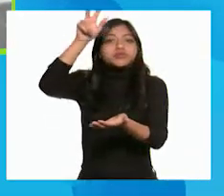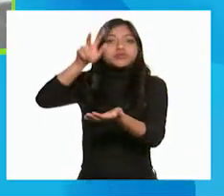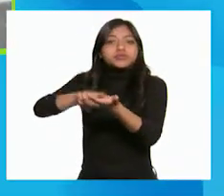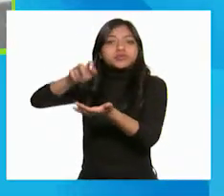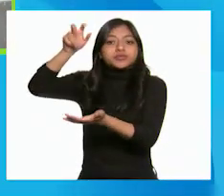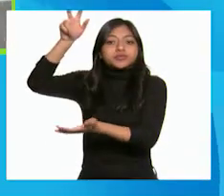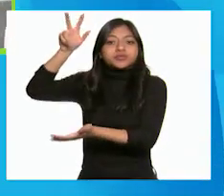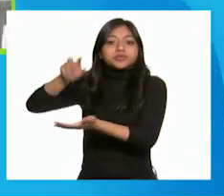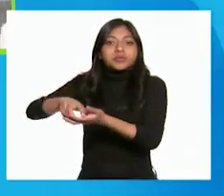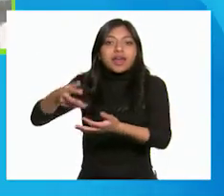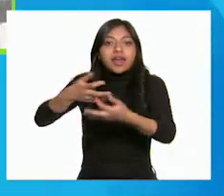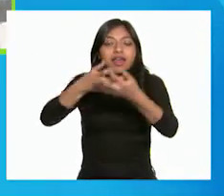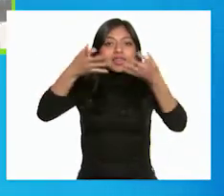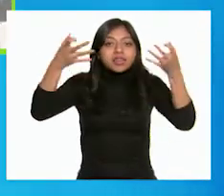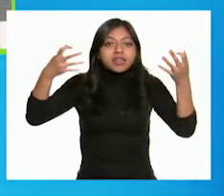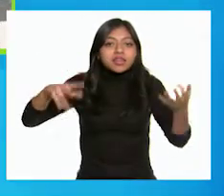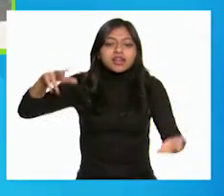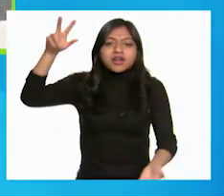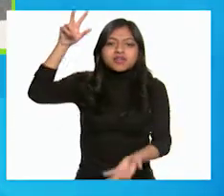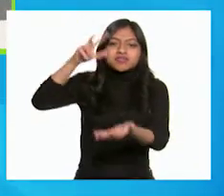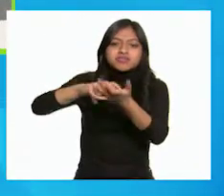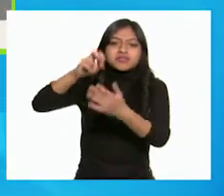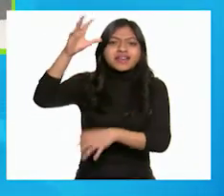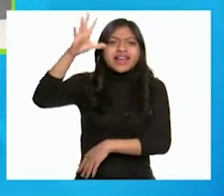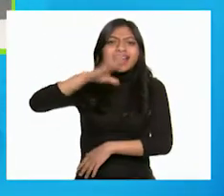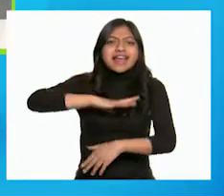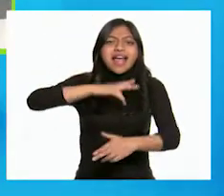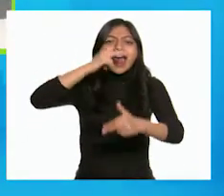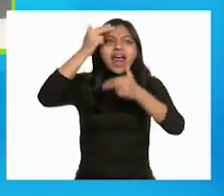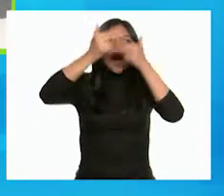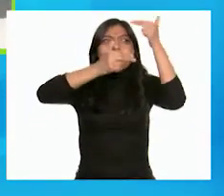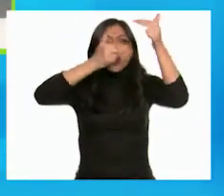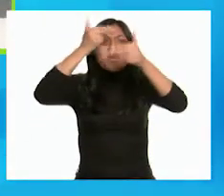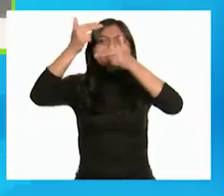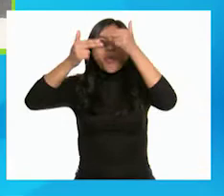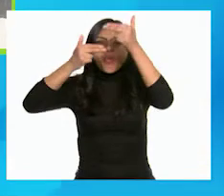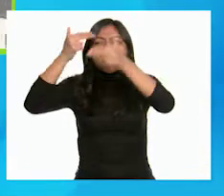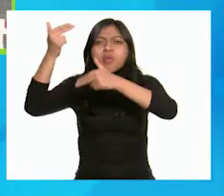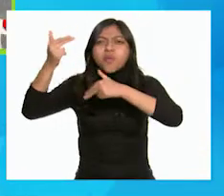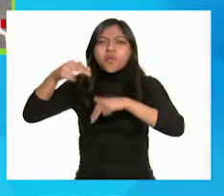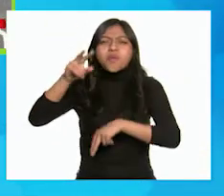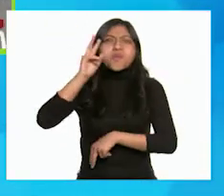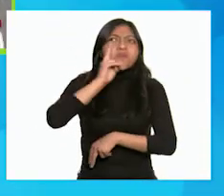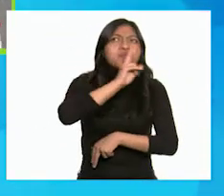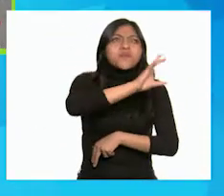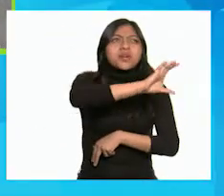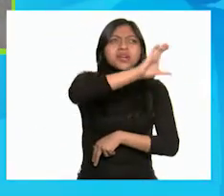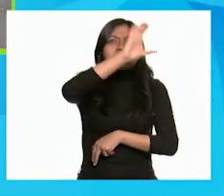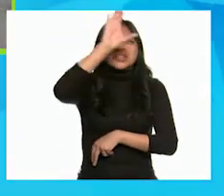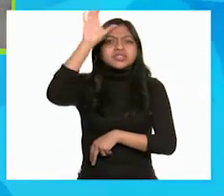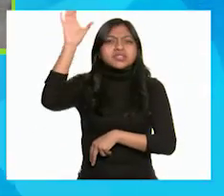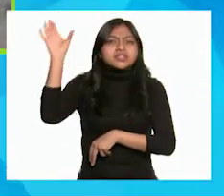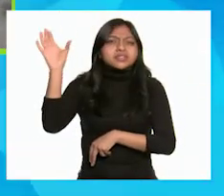Y en tierra se dio cuenta que una gran nube gris cubría todo el cielo.